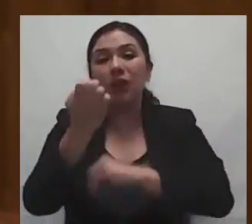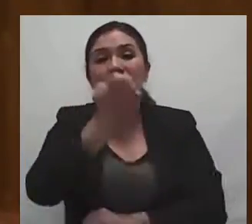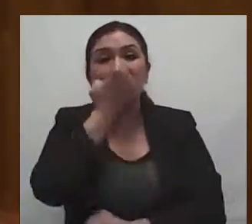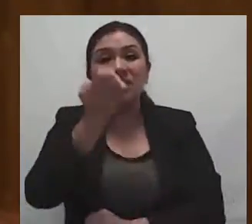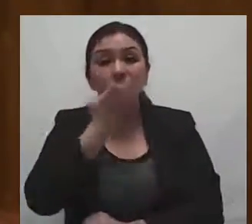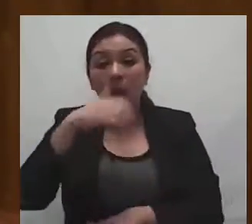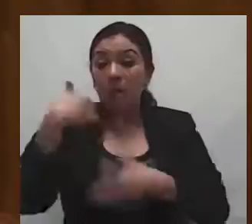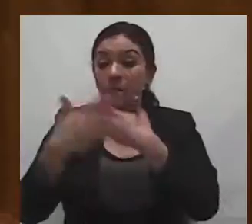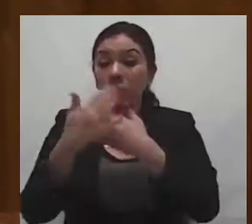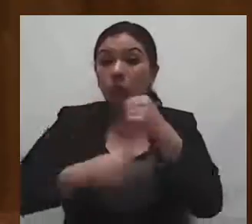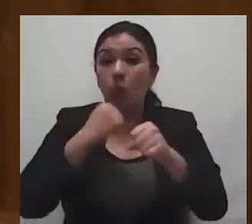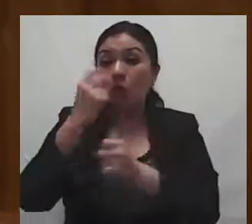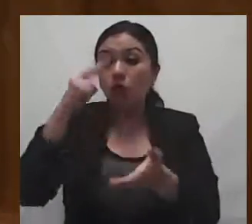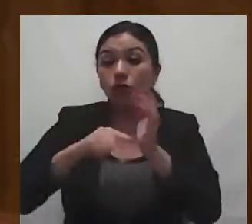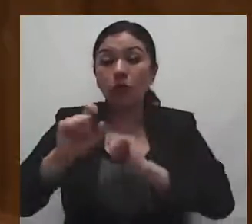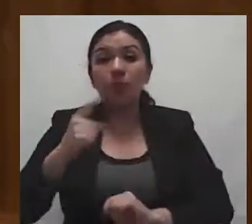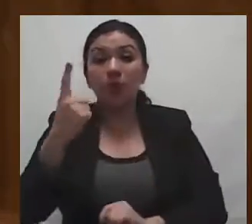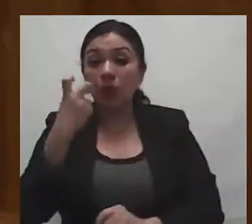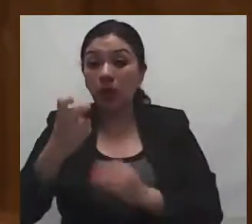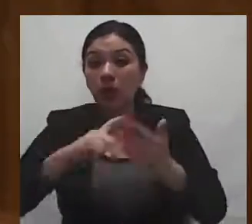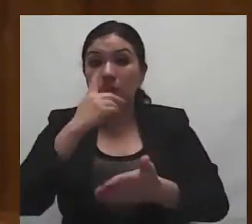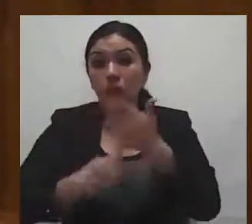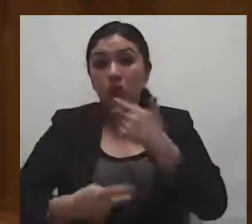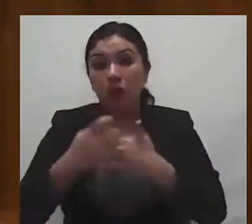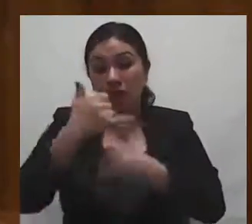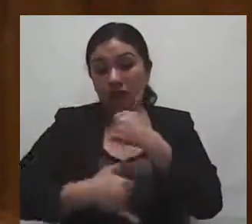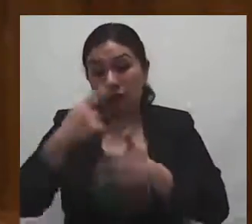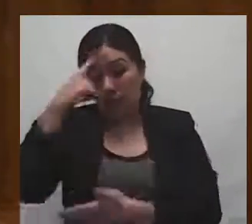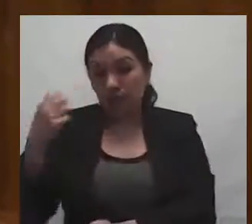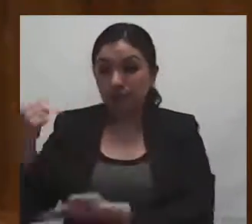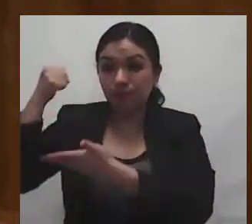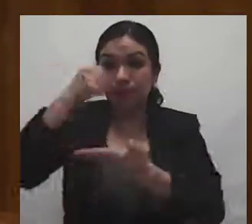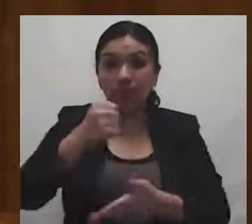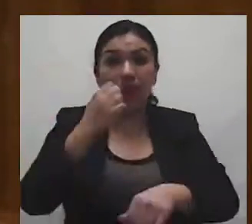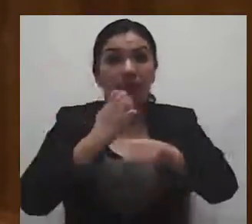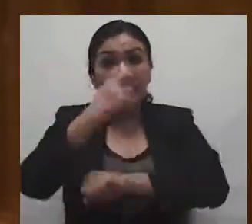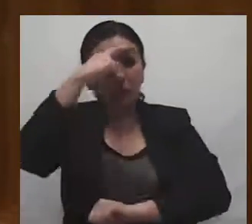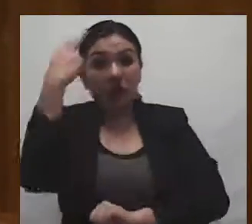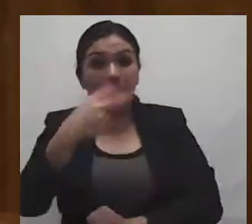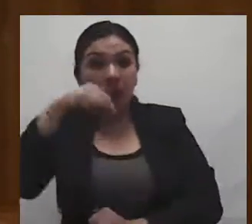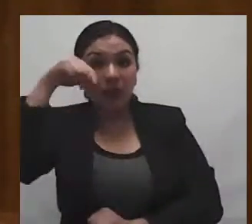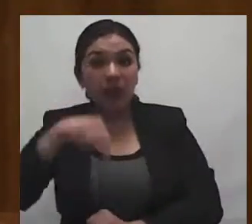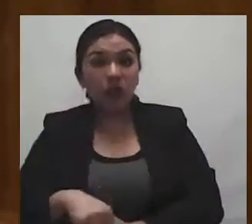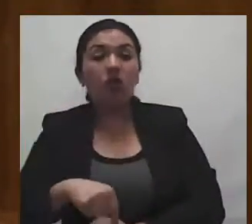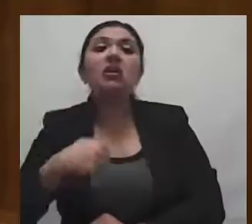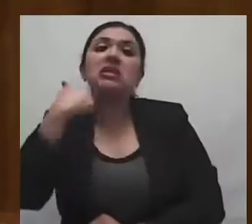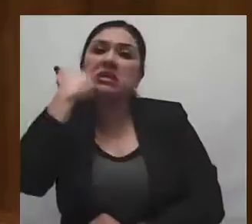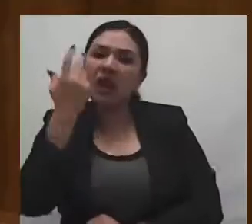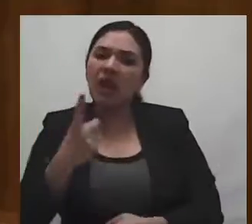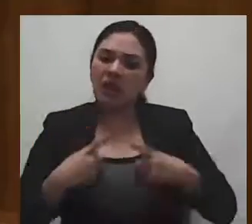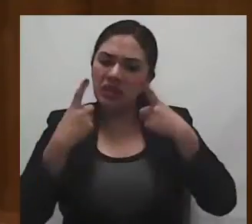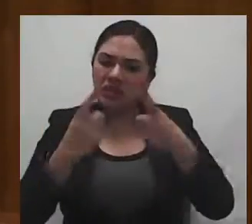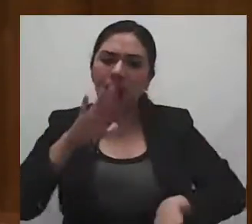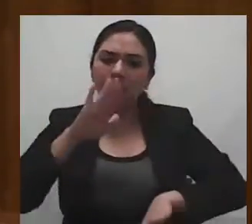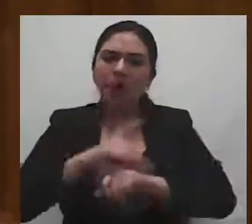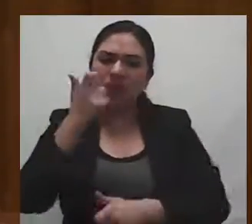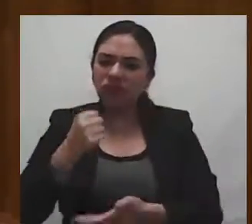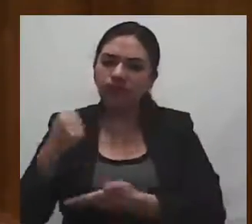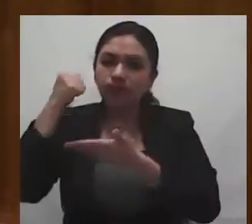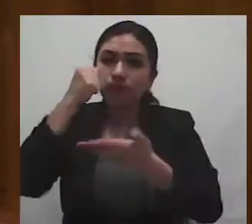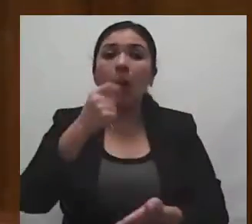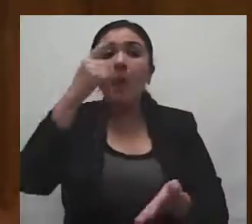2021 el proyecto de presupuesto de egresos del Estado de México propone asignar un presupuesto de mil